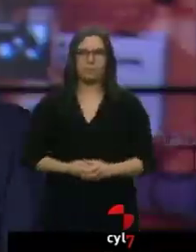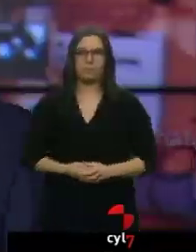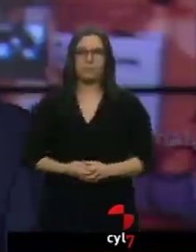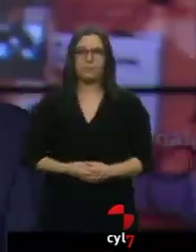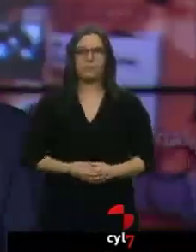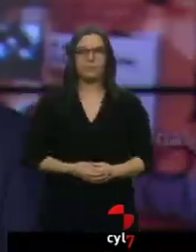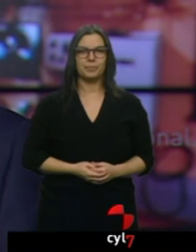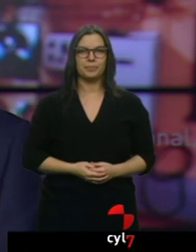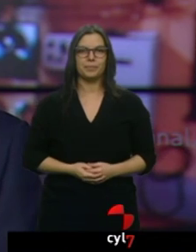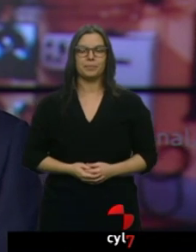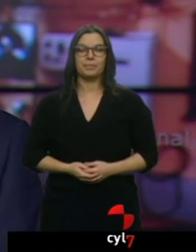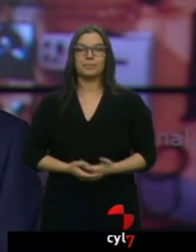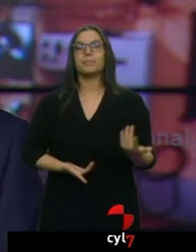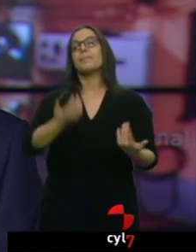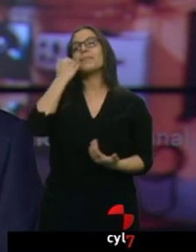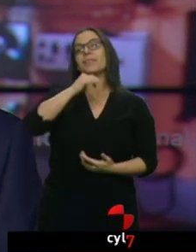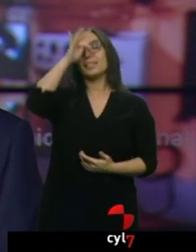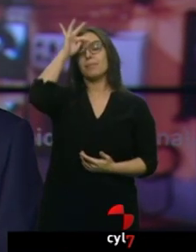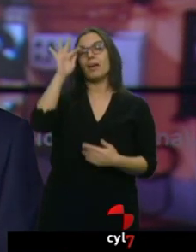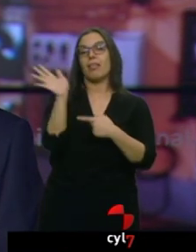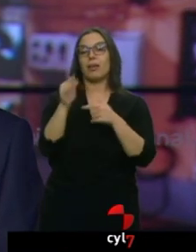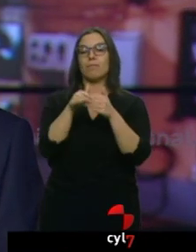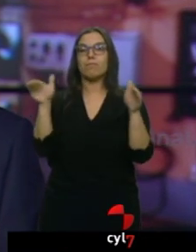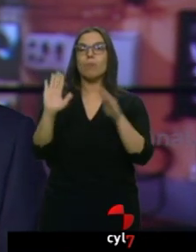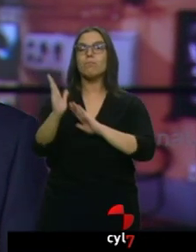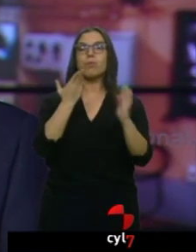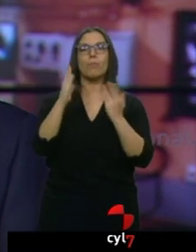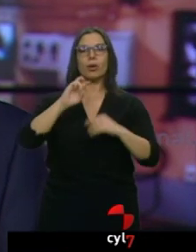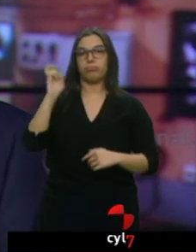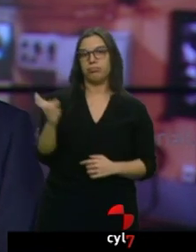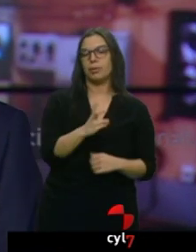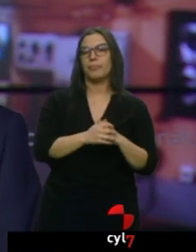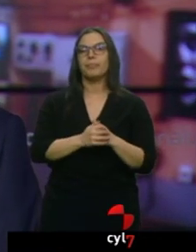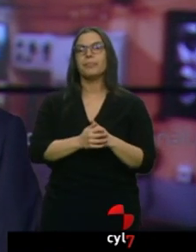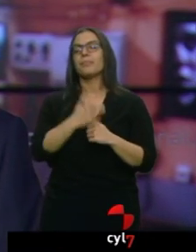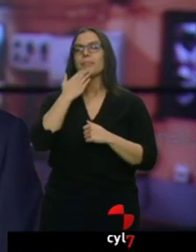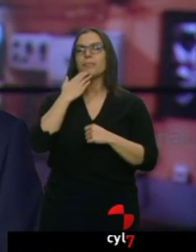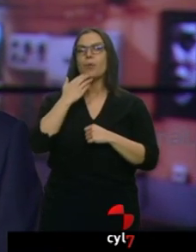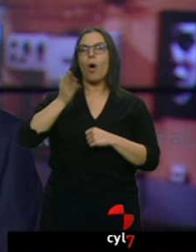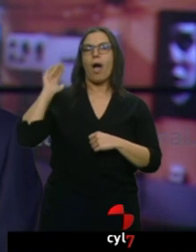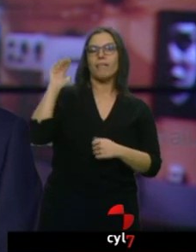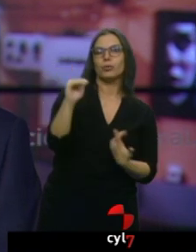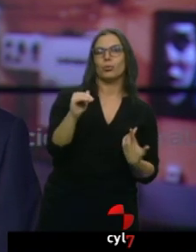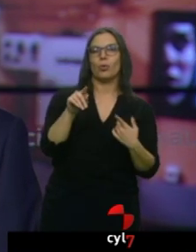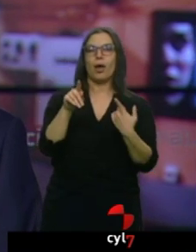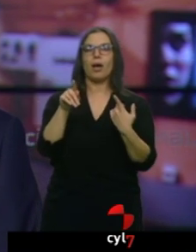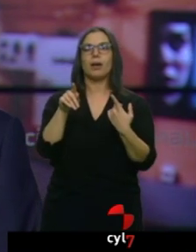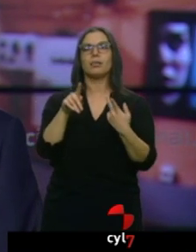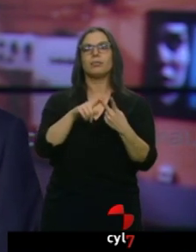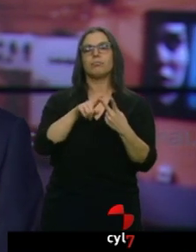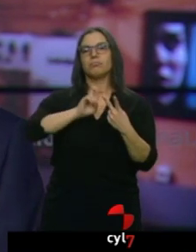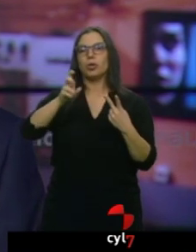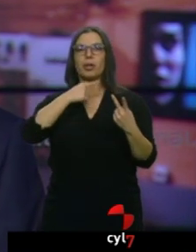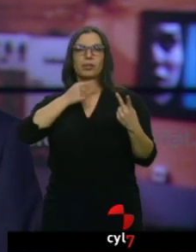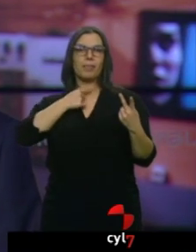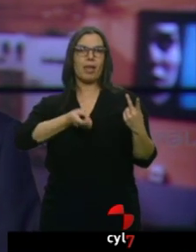Este fin de semana la cartelera de cine nos trae propuestas muy variadas. Desde la aventura con efectos especiales de Mortal Engines a una comedia romántica